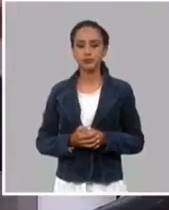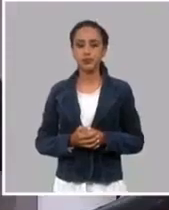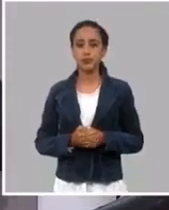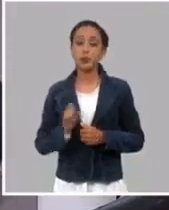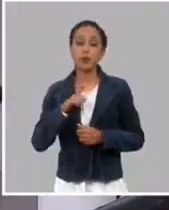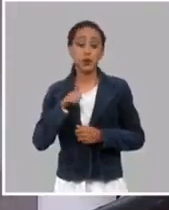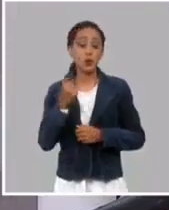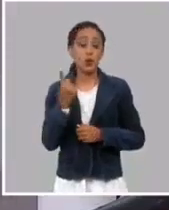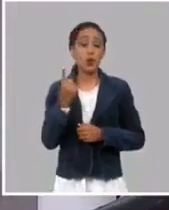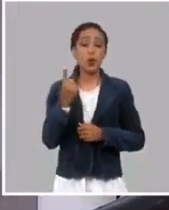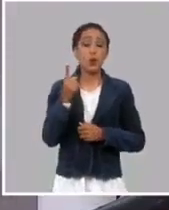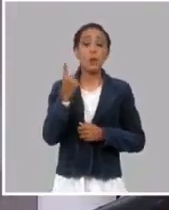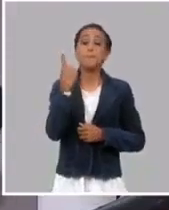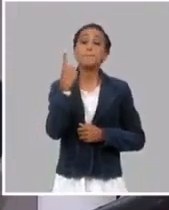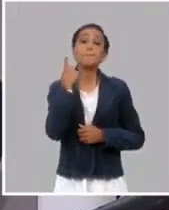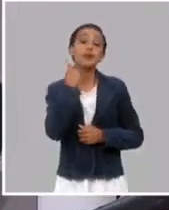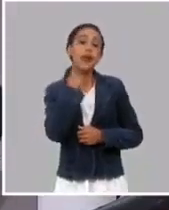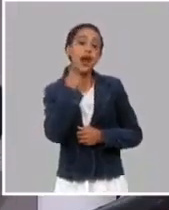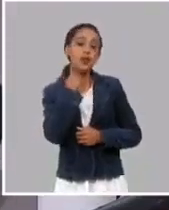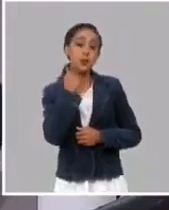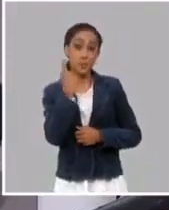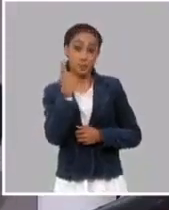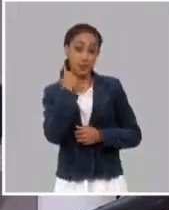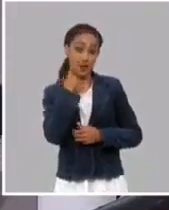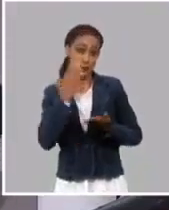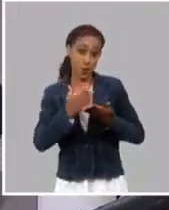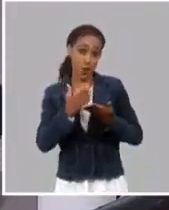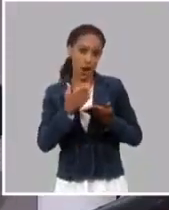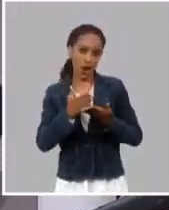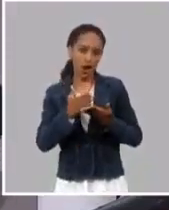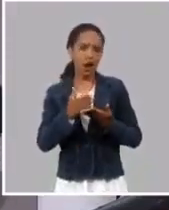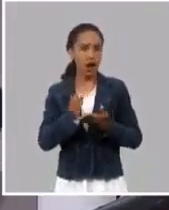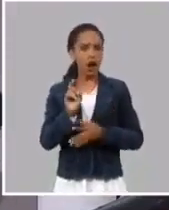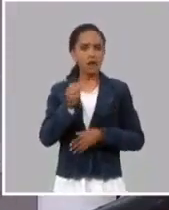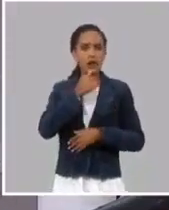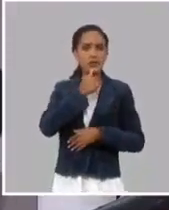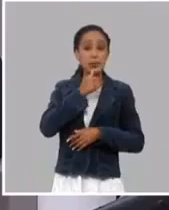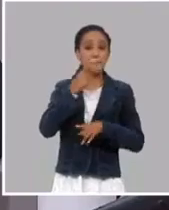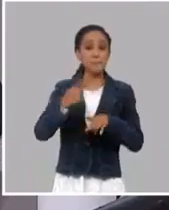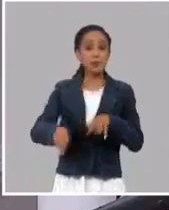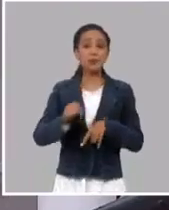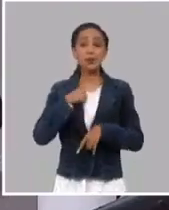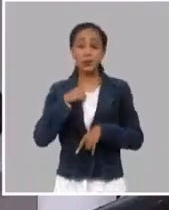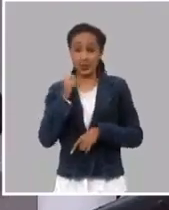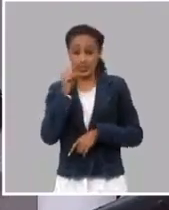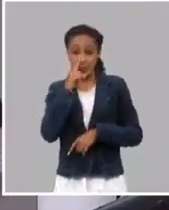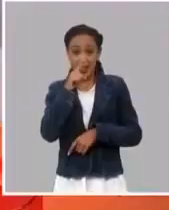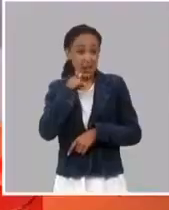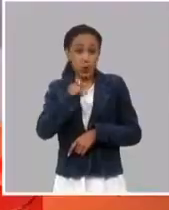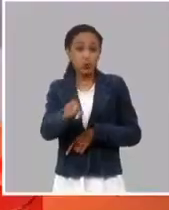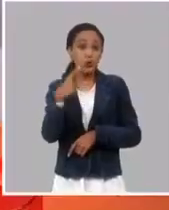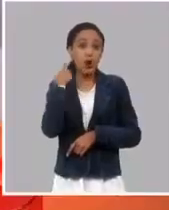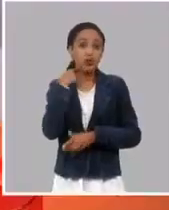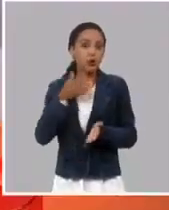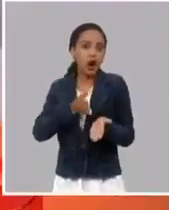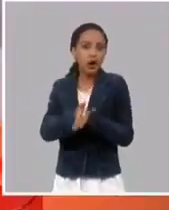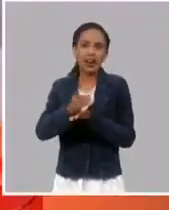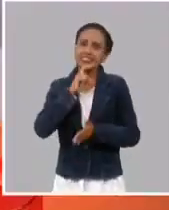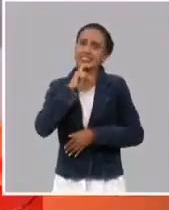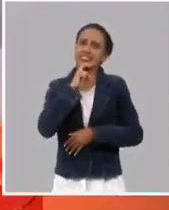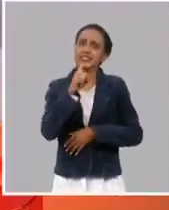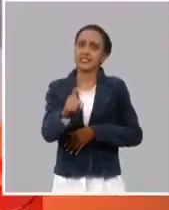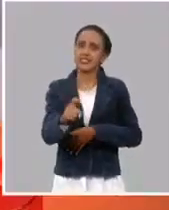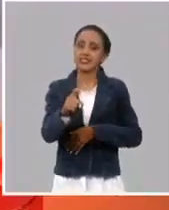analizar, no es lo mismo un primer año que un año terminal, la presencialidad, pero nosotros formamos integralmente a los